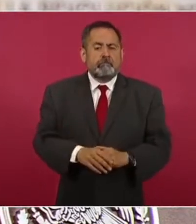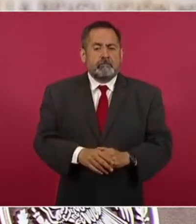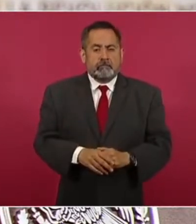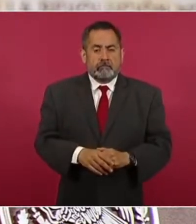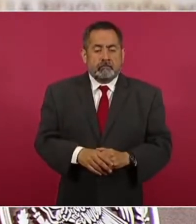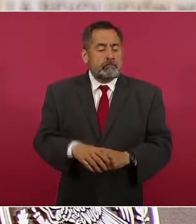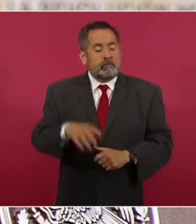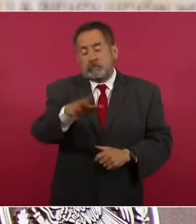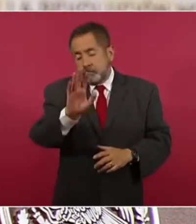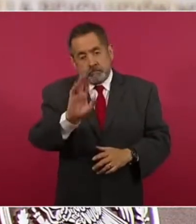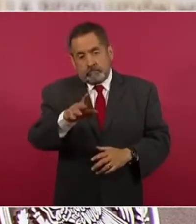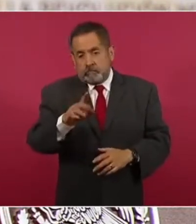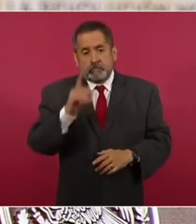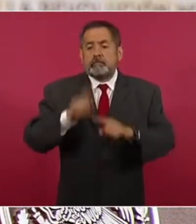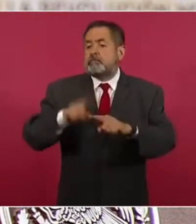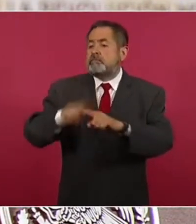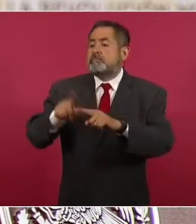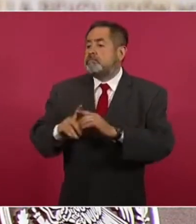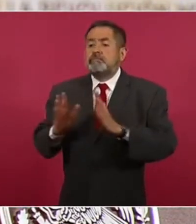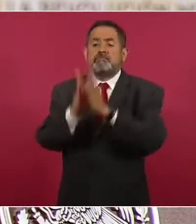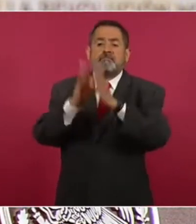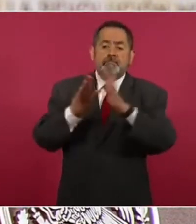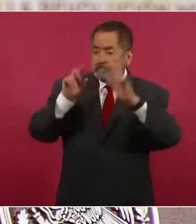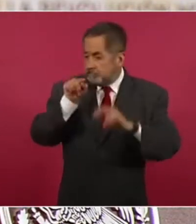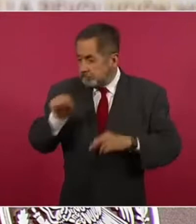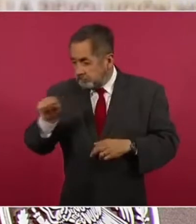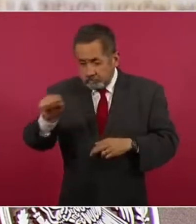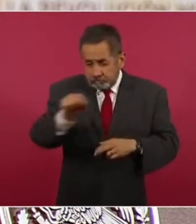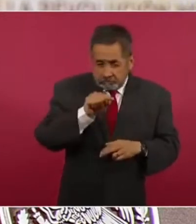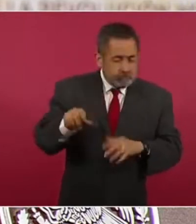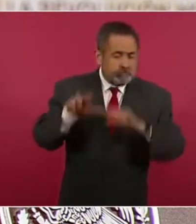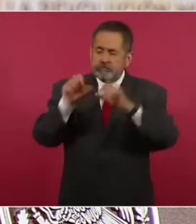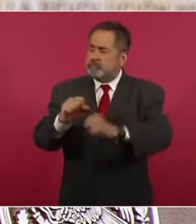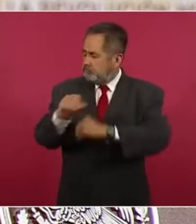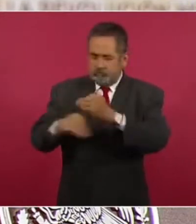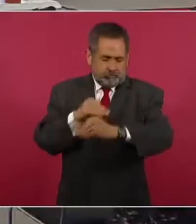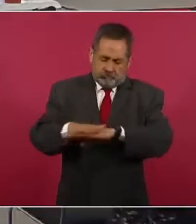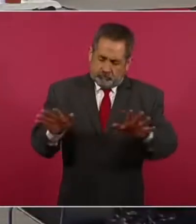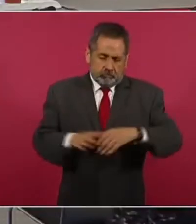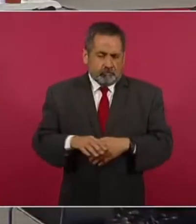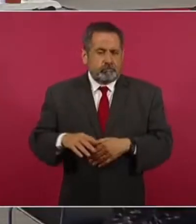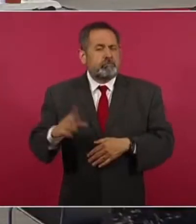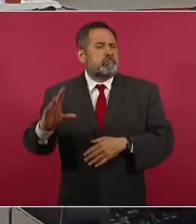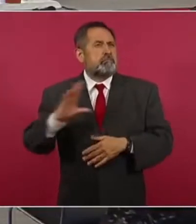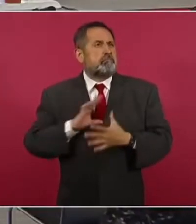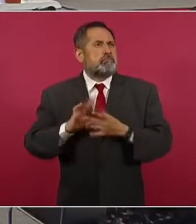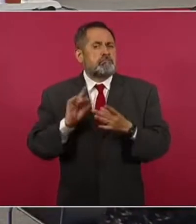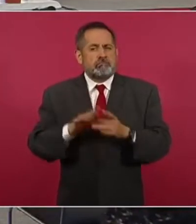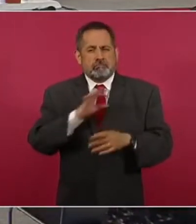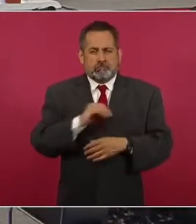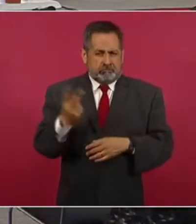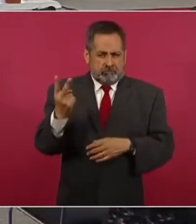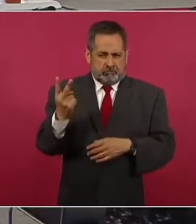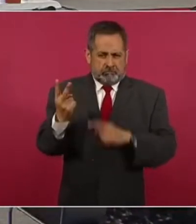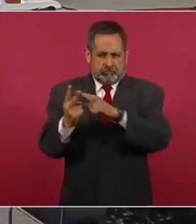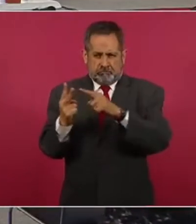pues los que hayan participado, en este caso se habla de los dos